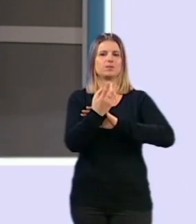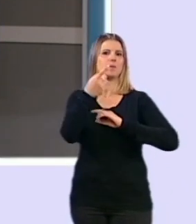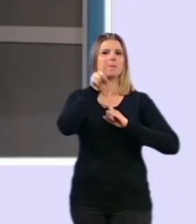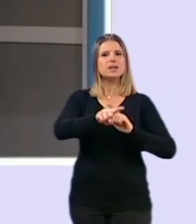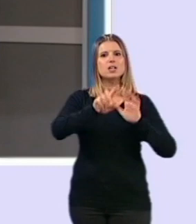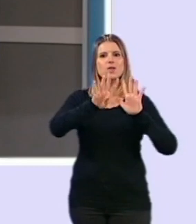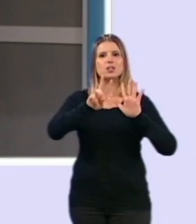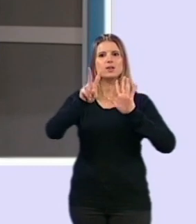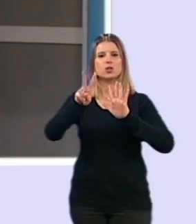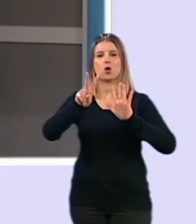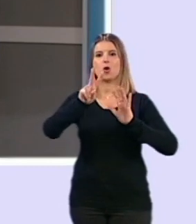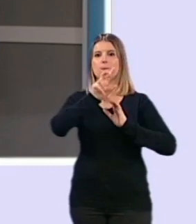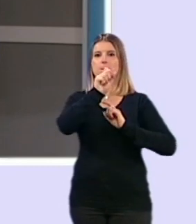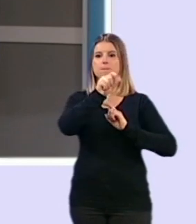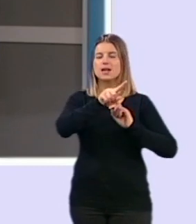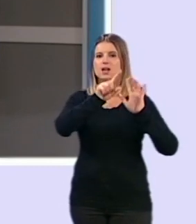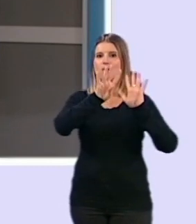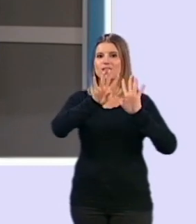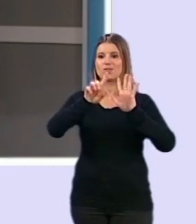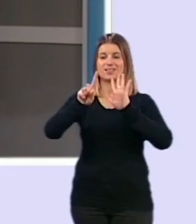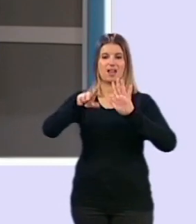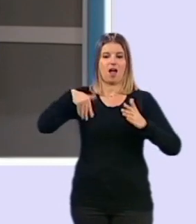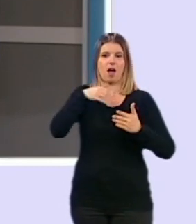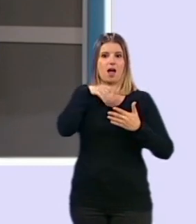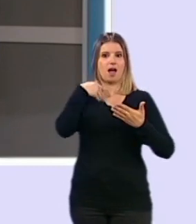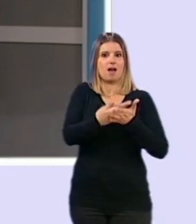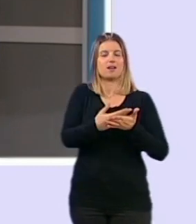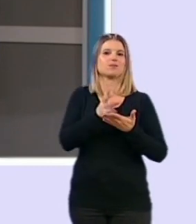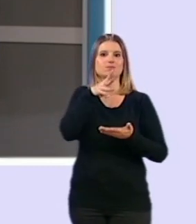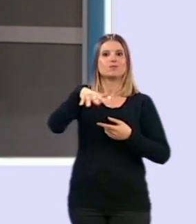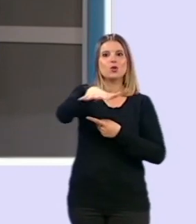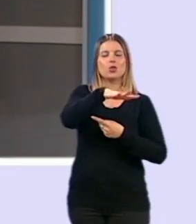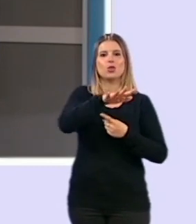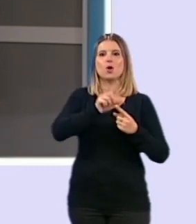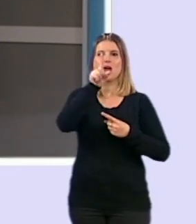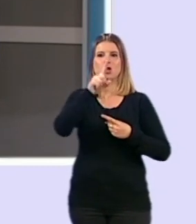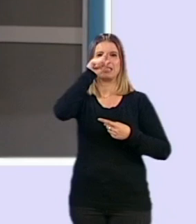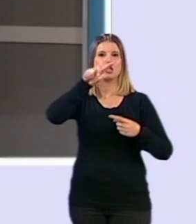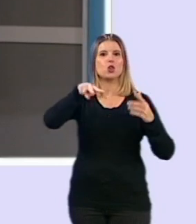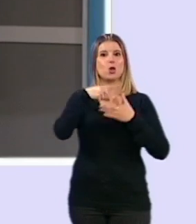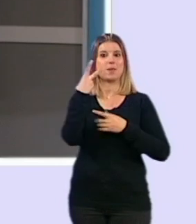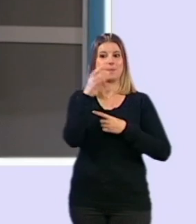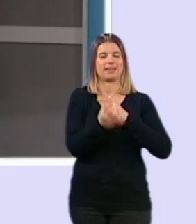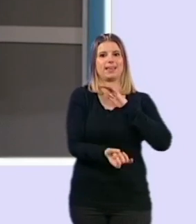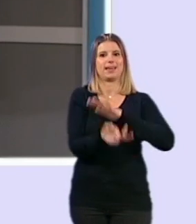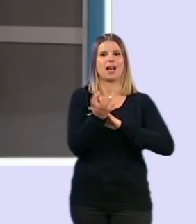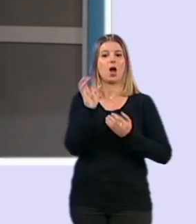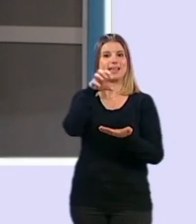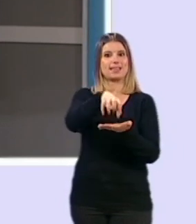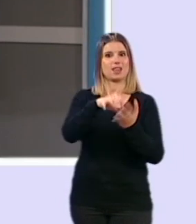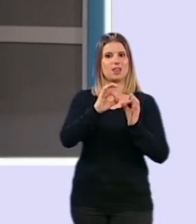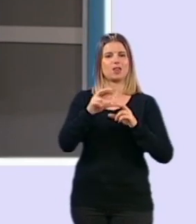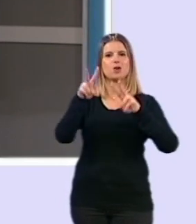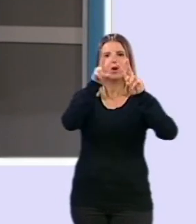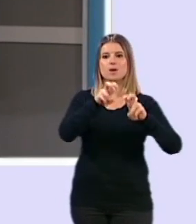1996, hasta llegar a la actual ubicación, por ejemplo, la de zona norte del año 2020, nunca habíamos tenido unos